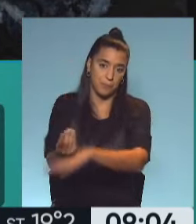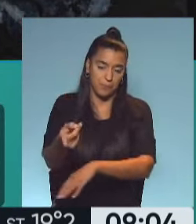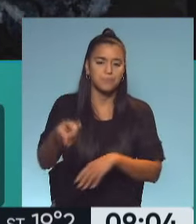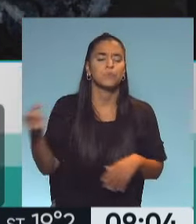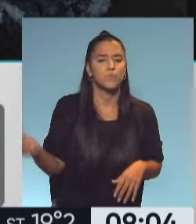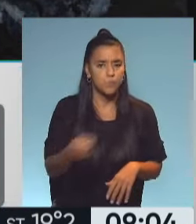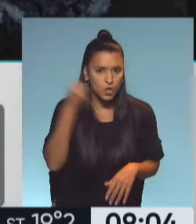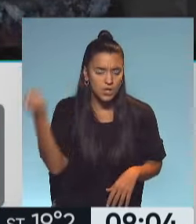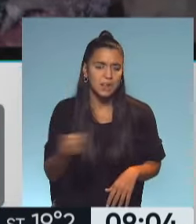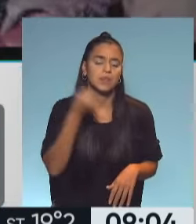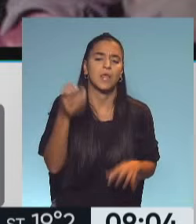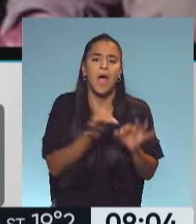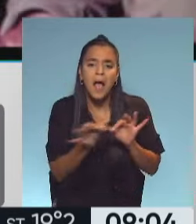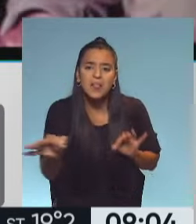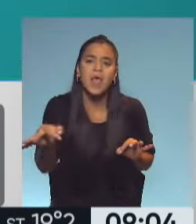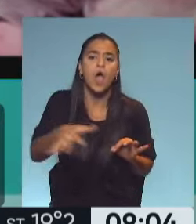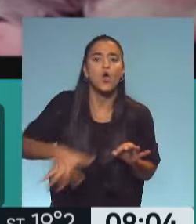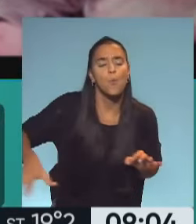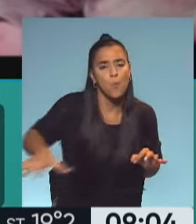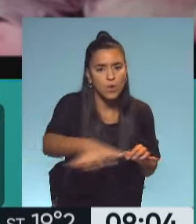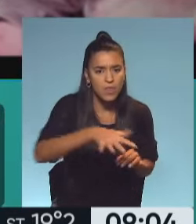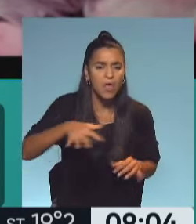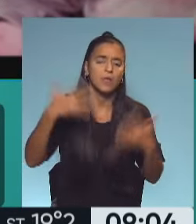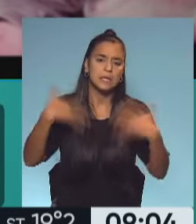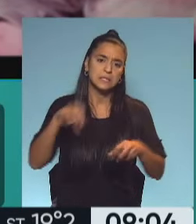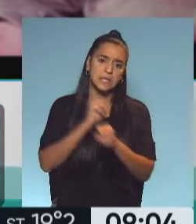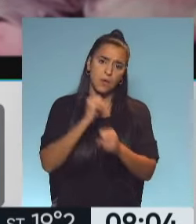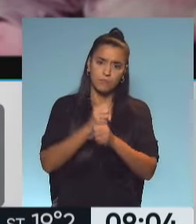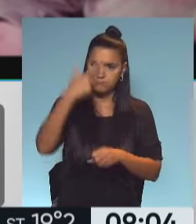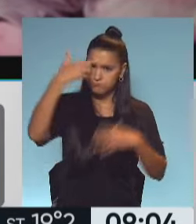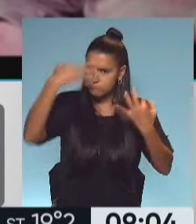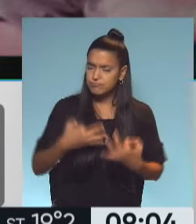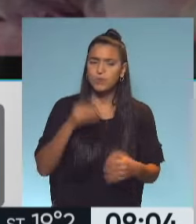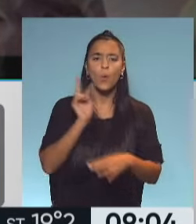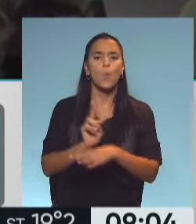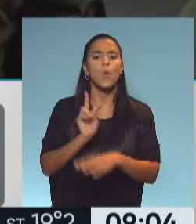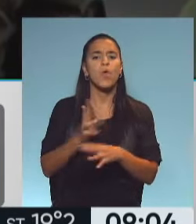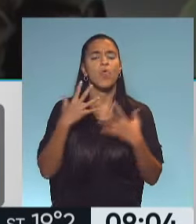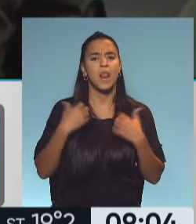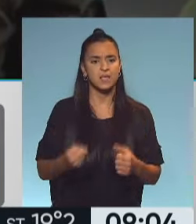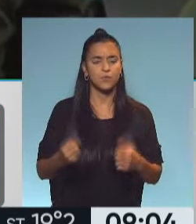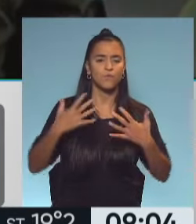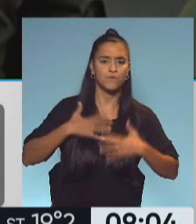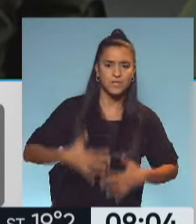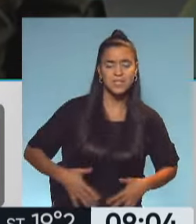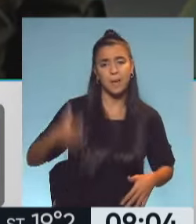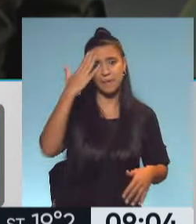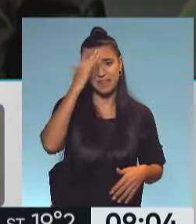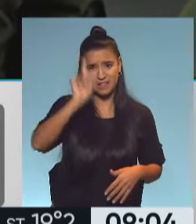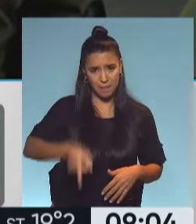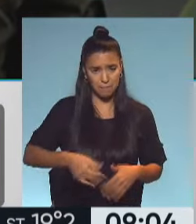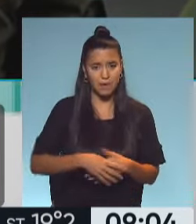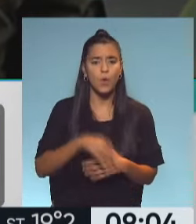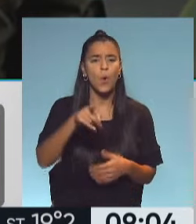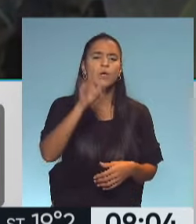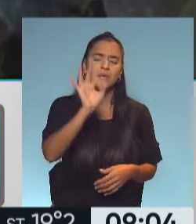importante, una aldea, una comunidad, una gran tarea de concientización, de cuidado de la salud física y mental. Alicia,